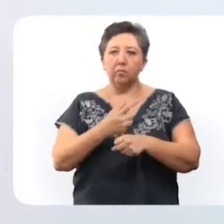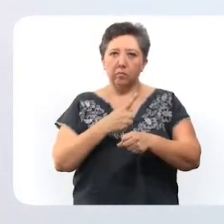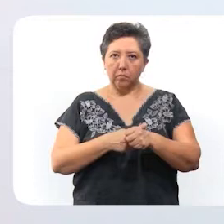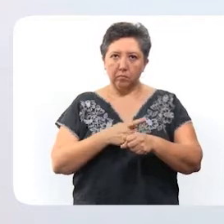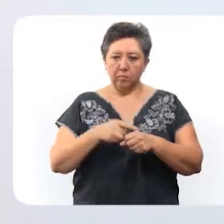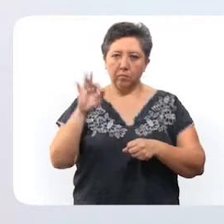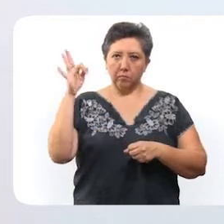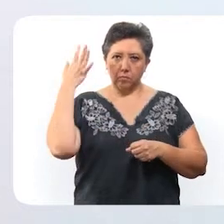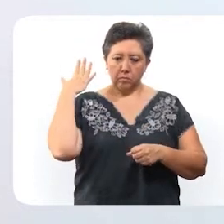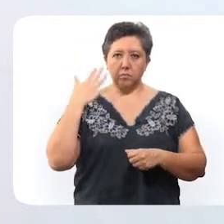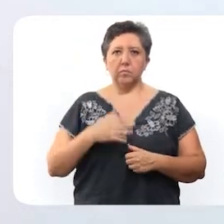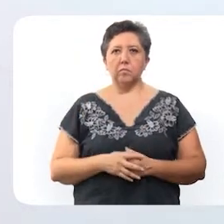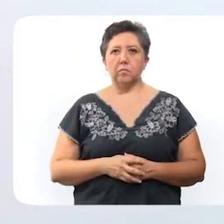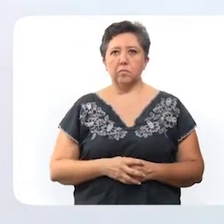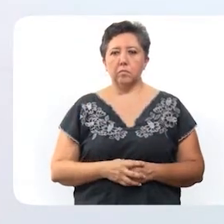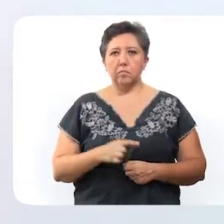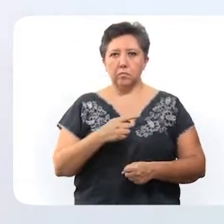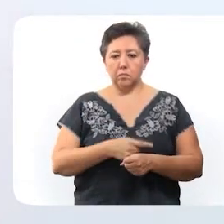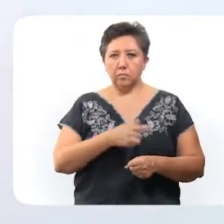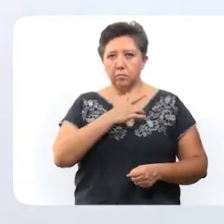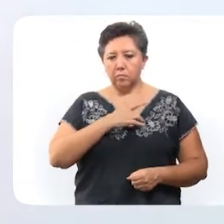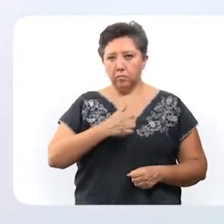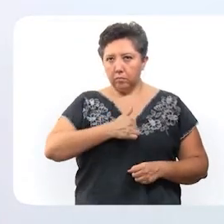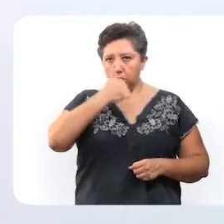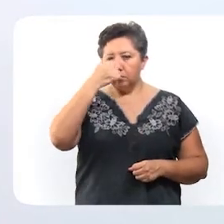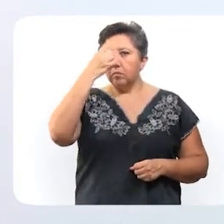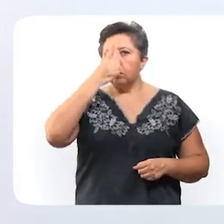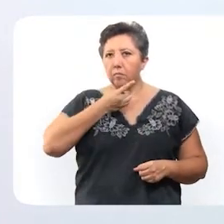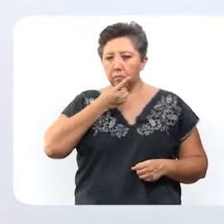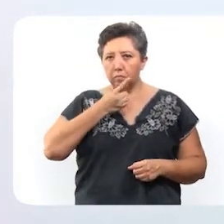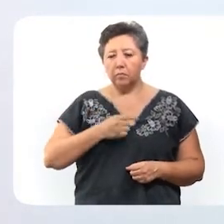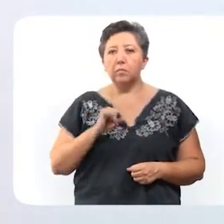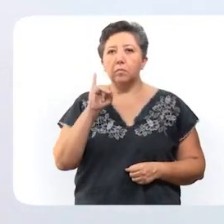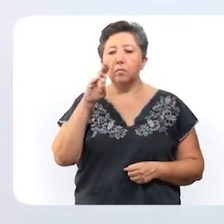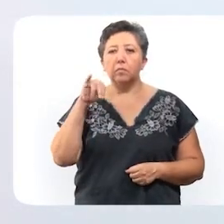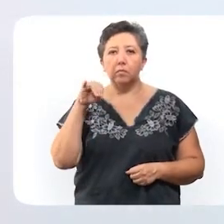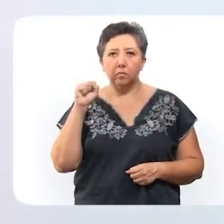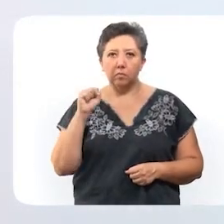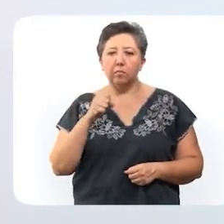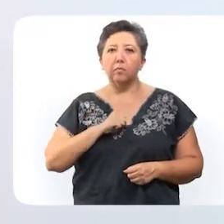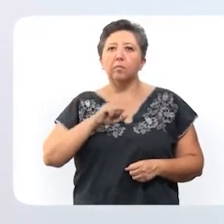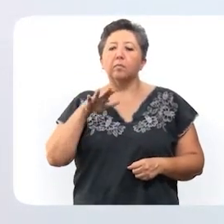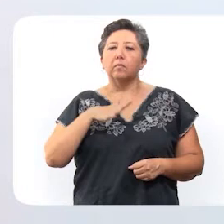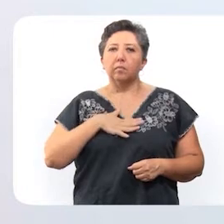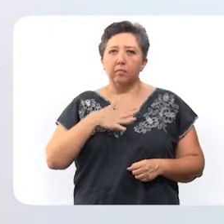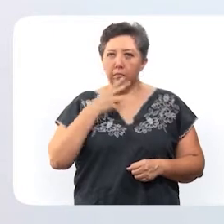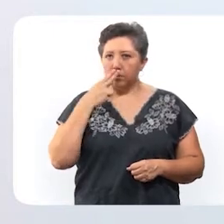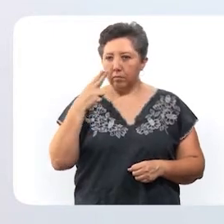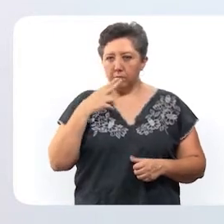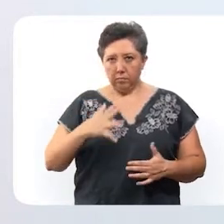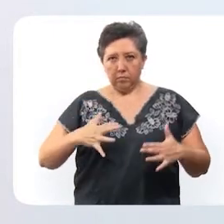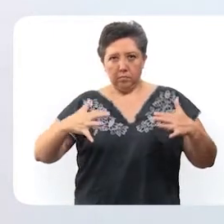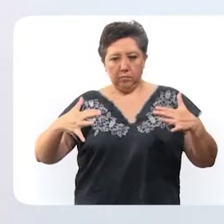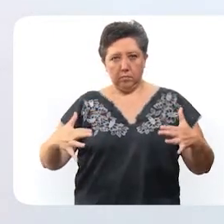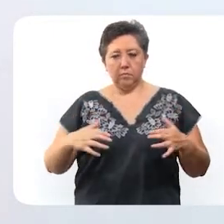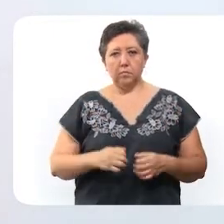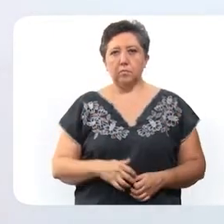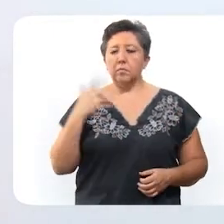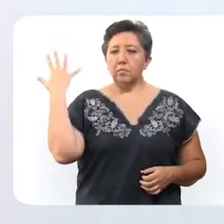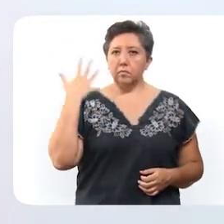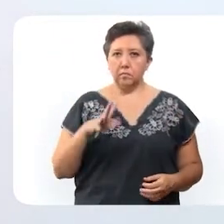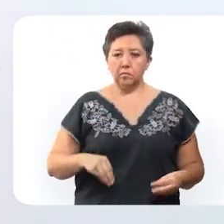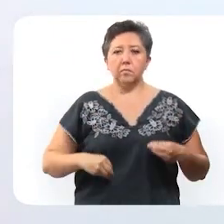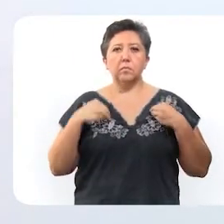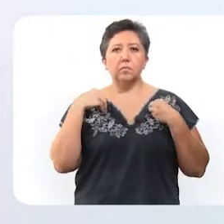Sus principales enfermedades fueron hipertensión arterial, diabetes, inmunosupresión, asma, tabaquismo y obesidad. 10